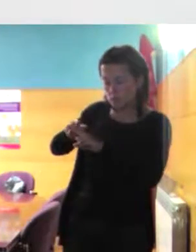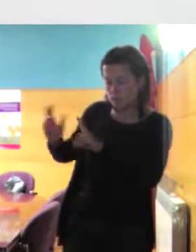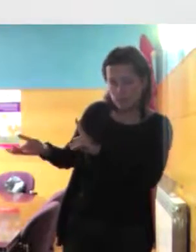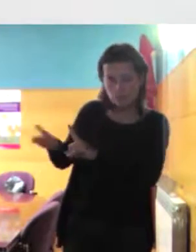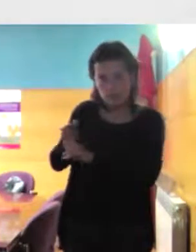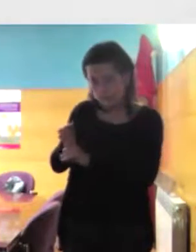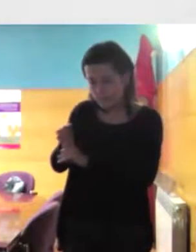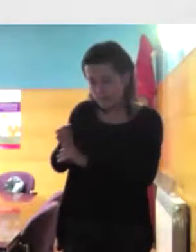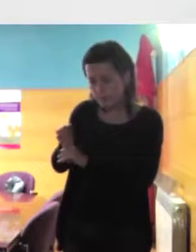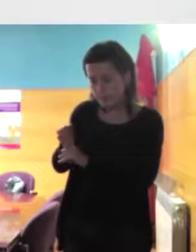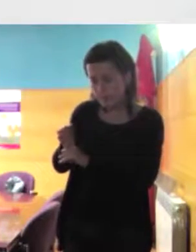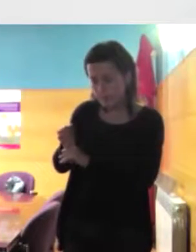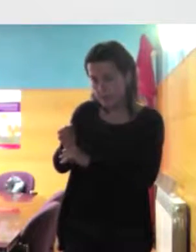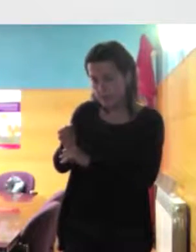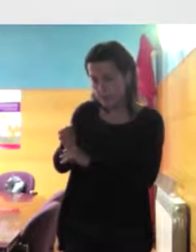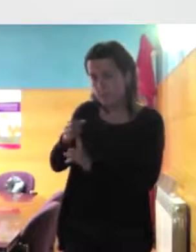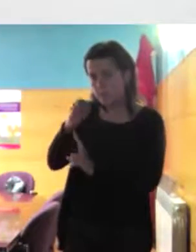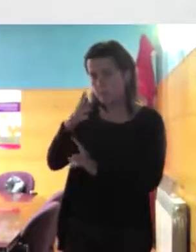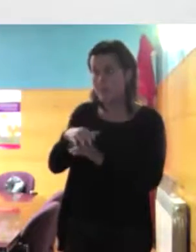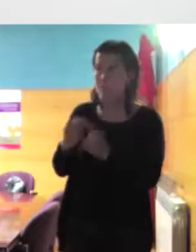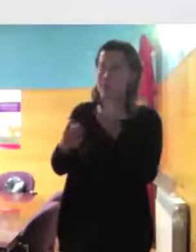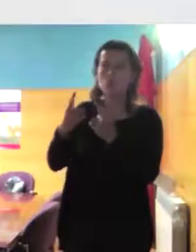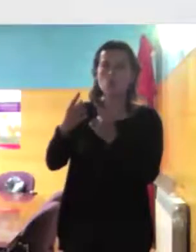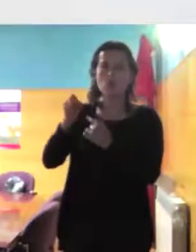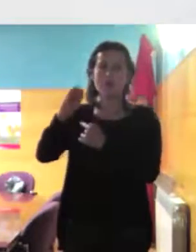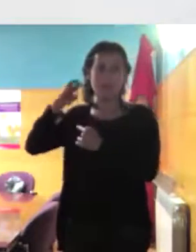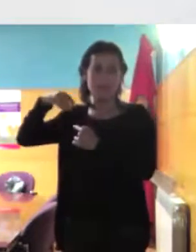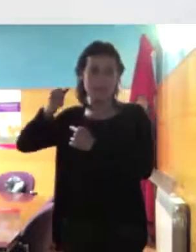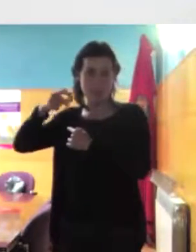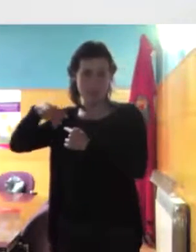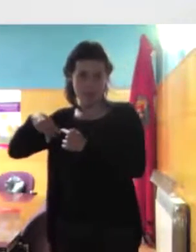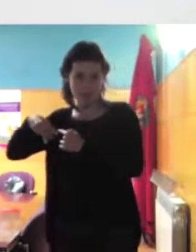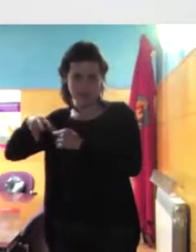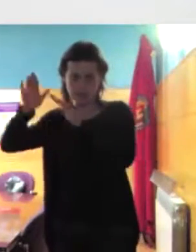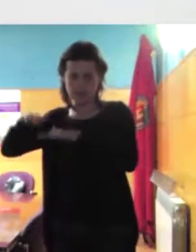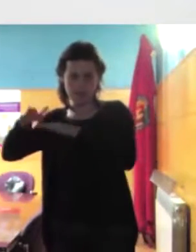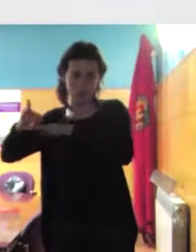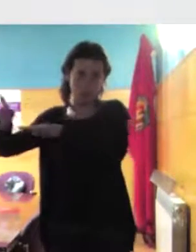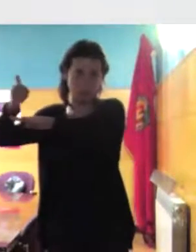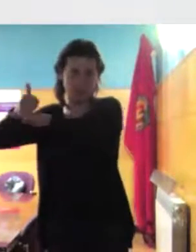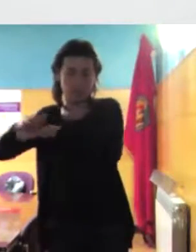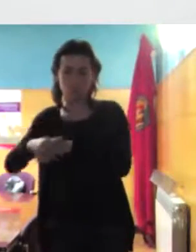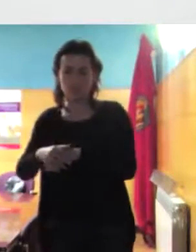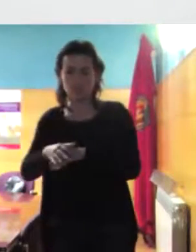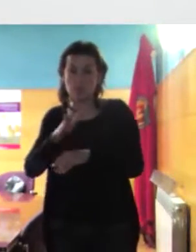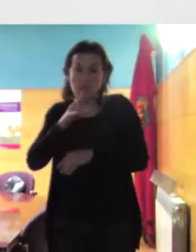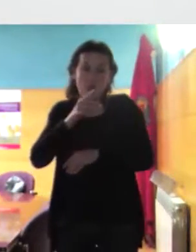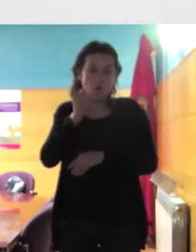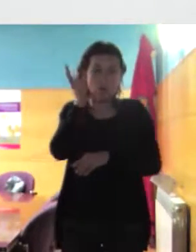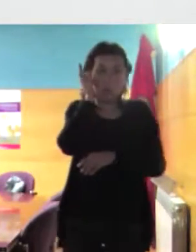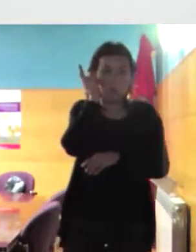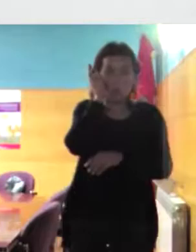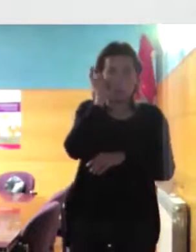y a veces es ese imán bueno y ahora y lo otro es el teléfono móvil donde metes porno en Google